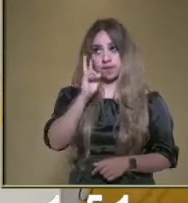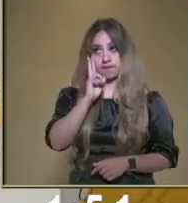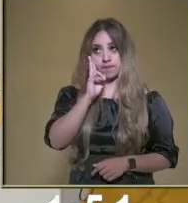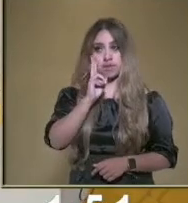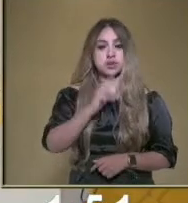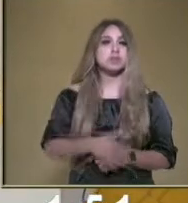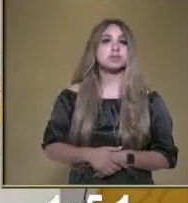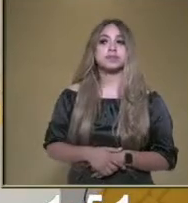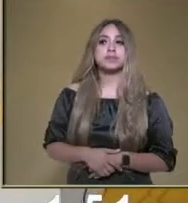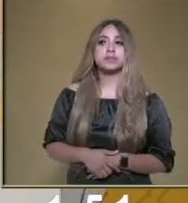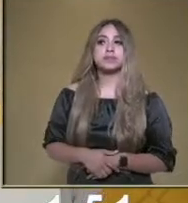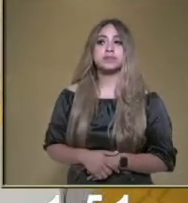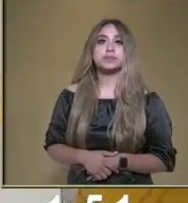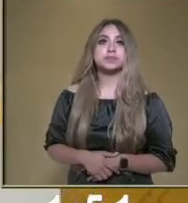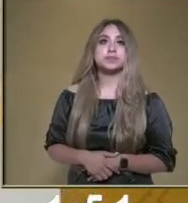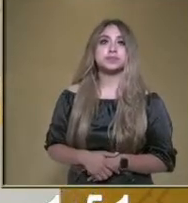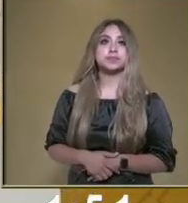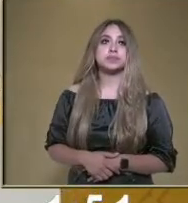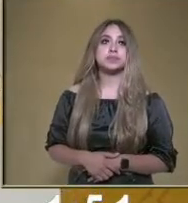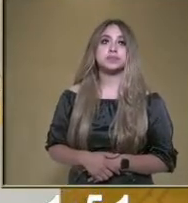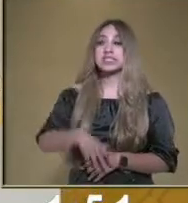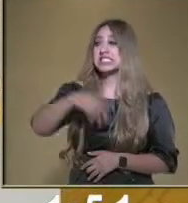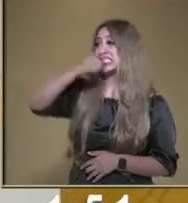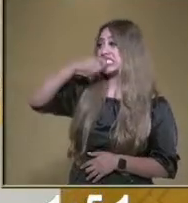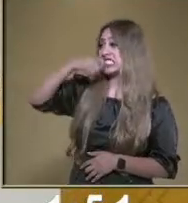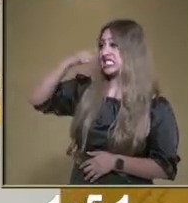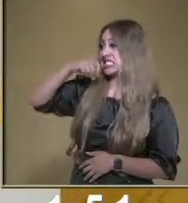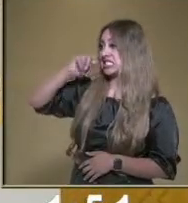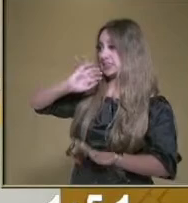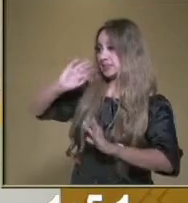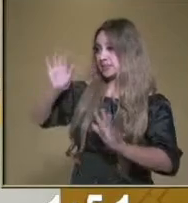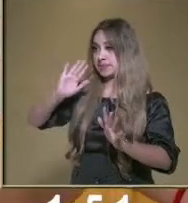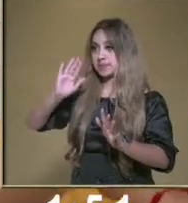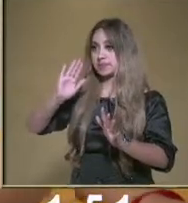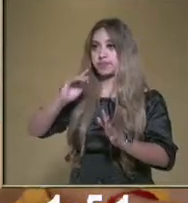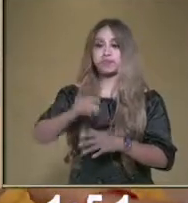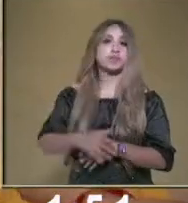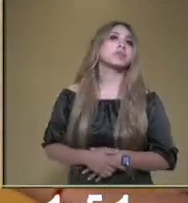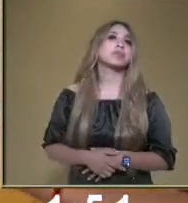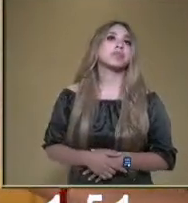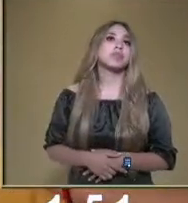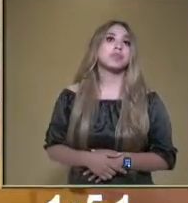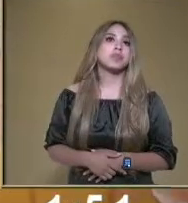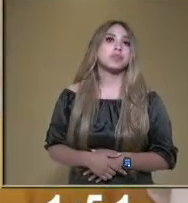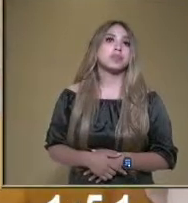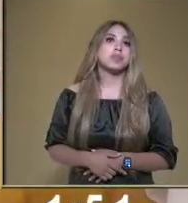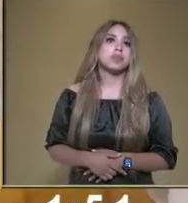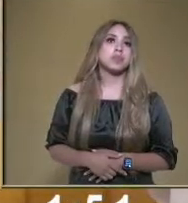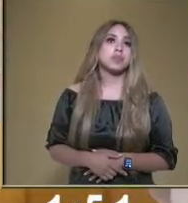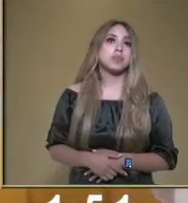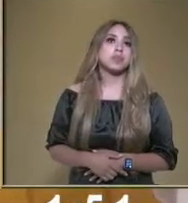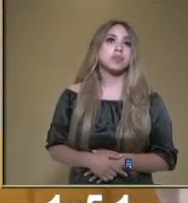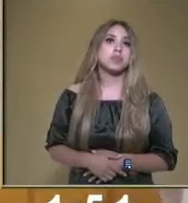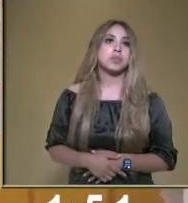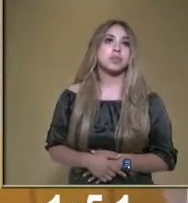Aquí va. Me lavé los dientes. Bueno, pues la flechita. Pero aquí,